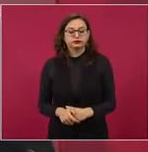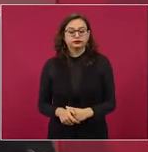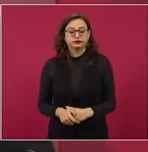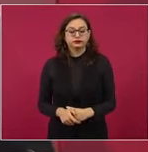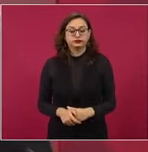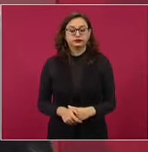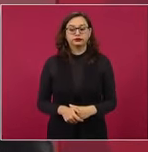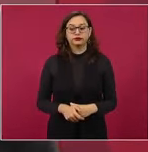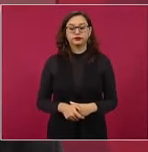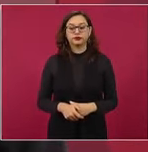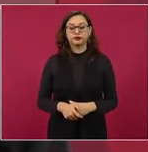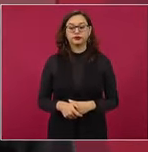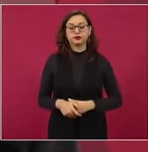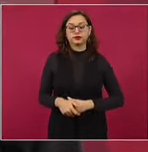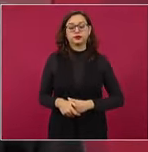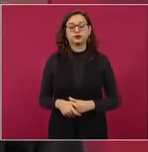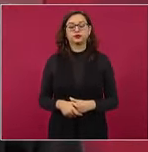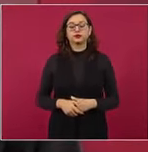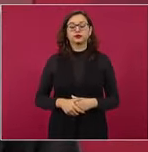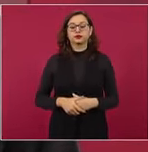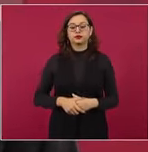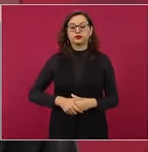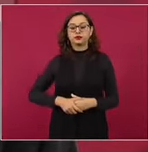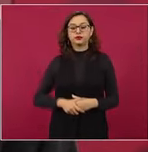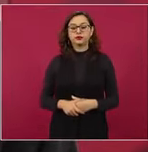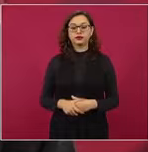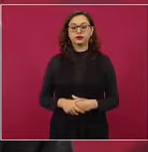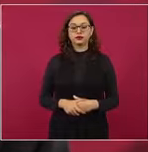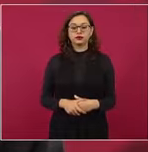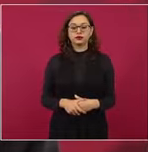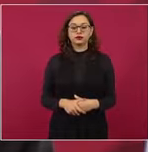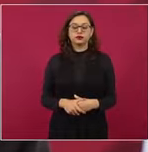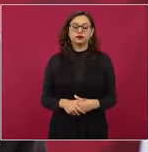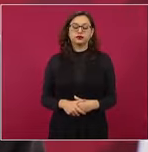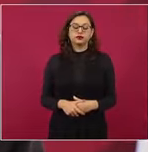porque también inventaron para